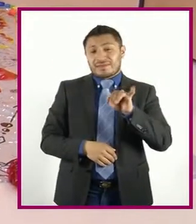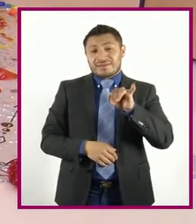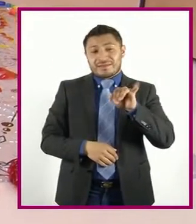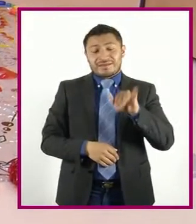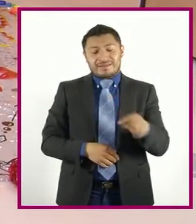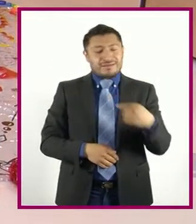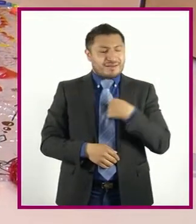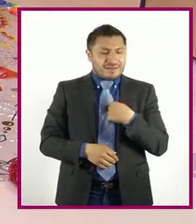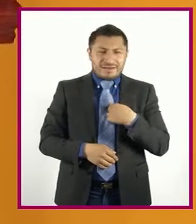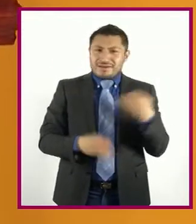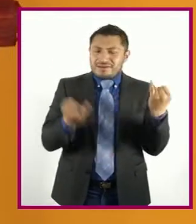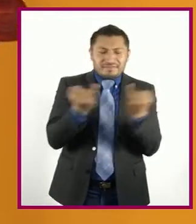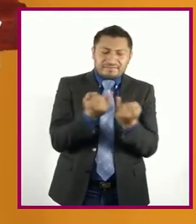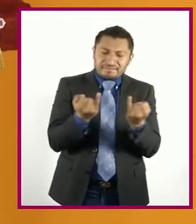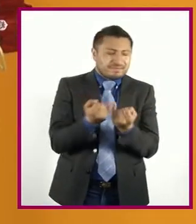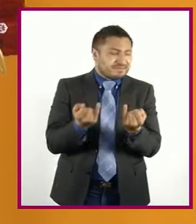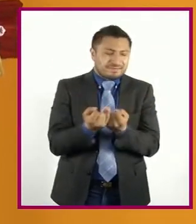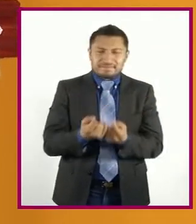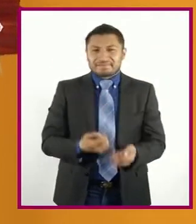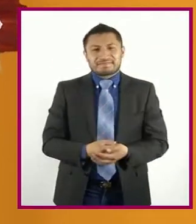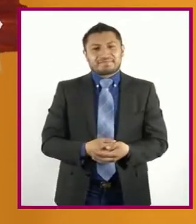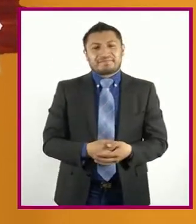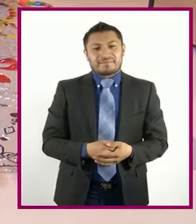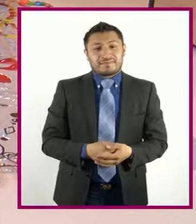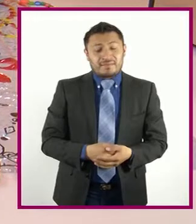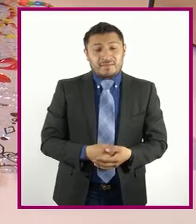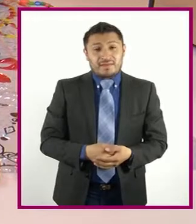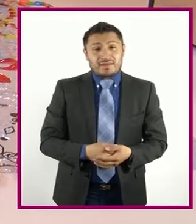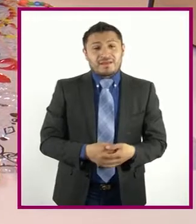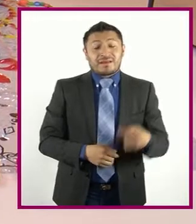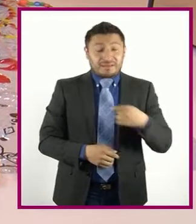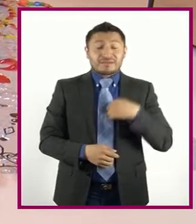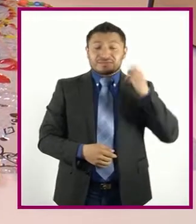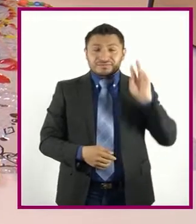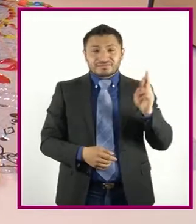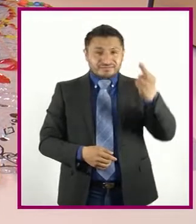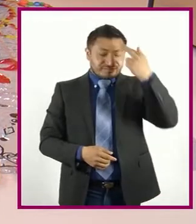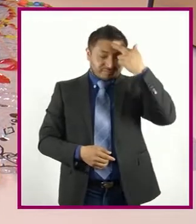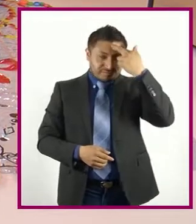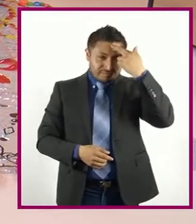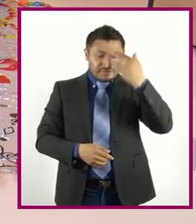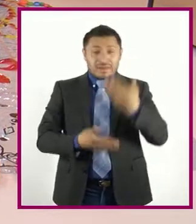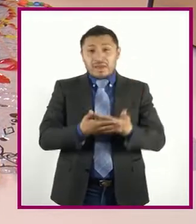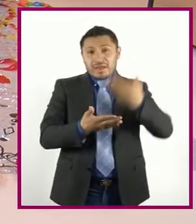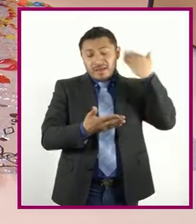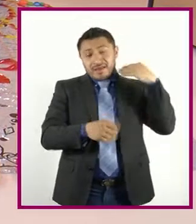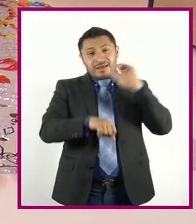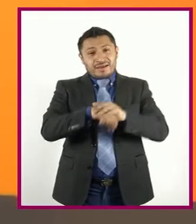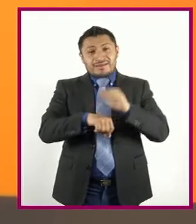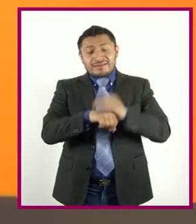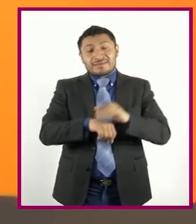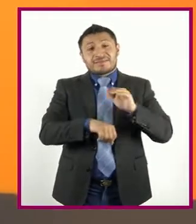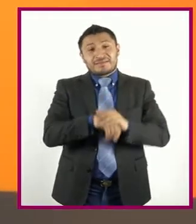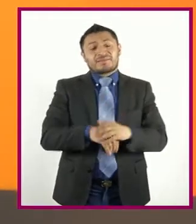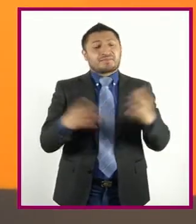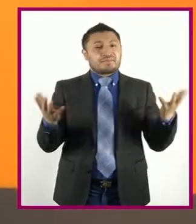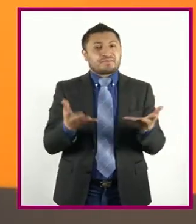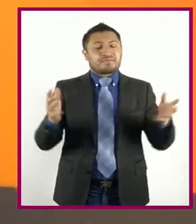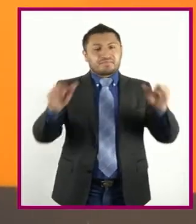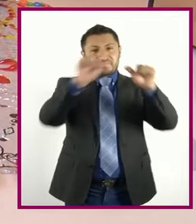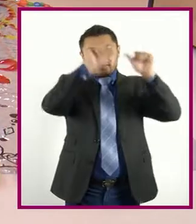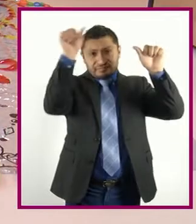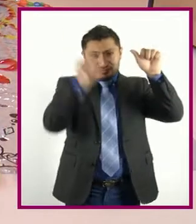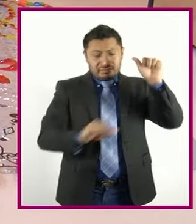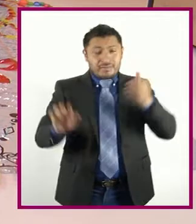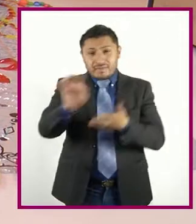A mí me pasó Algo parecido Y recordé A un amigo Que se dedica A las artes escén